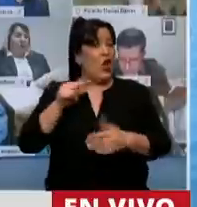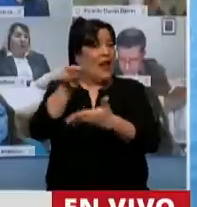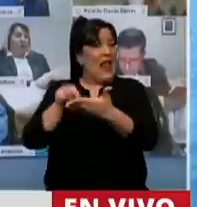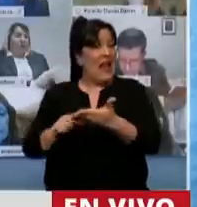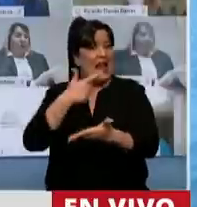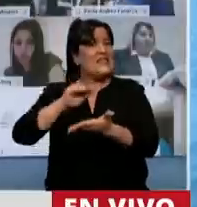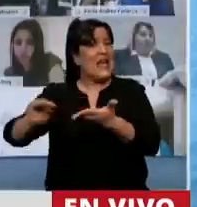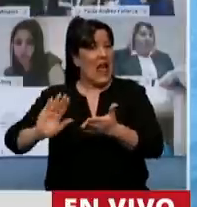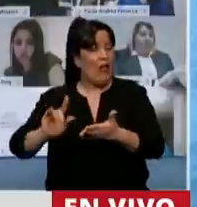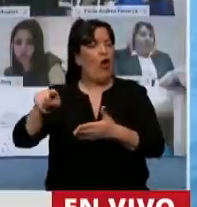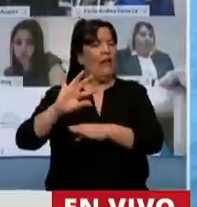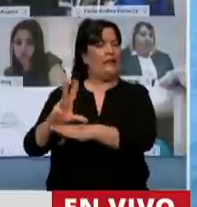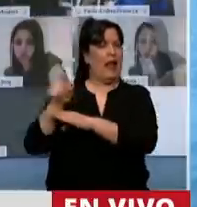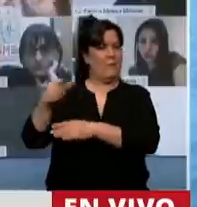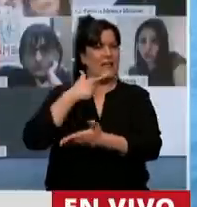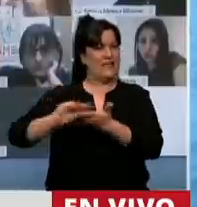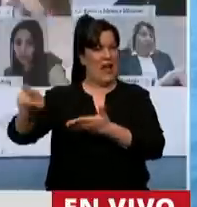Senado e hicieron trampa.